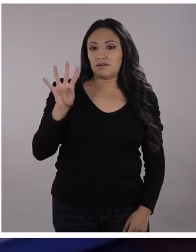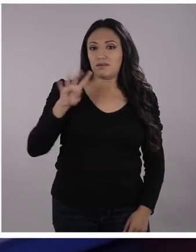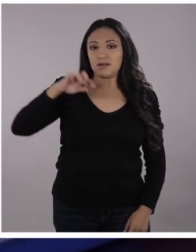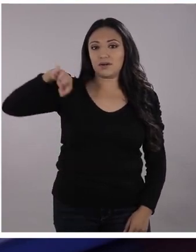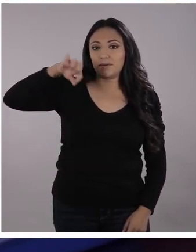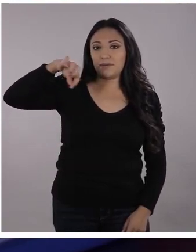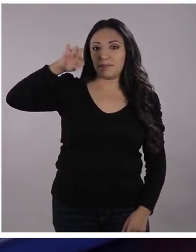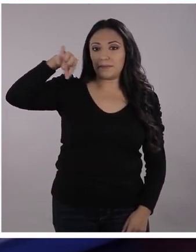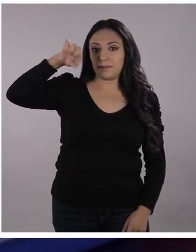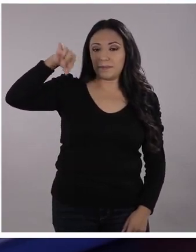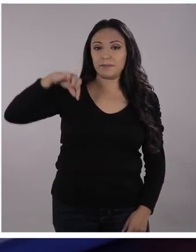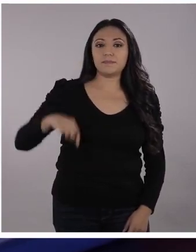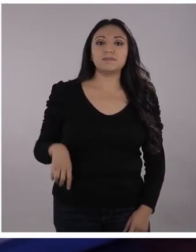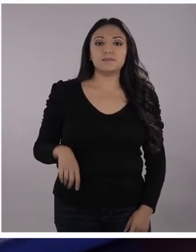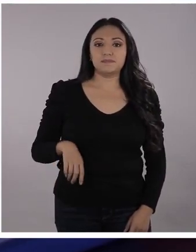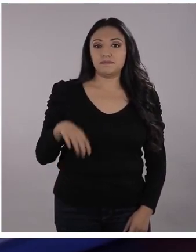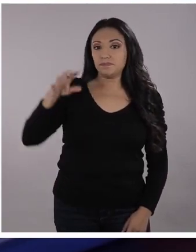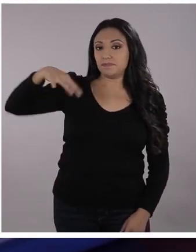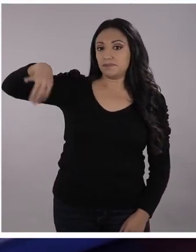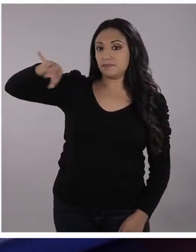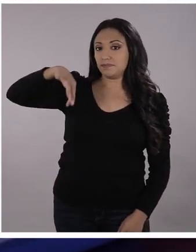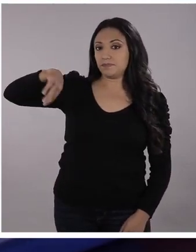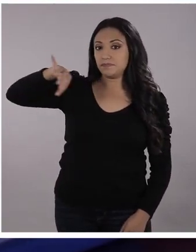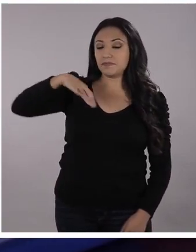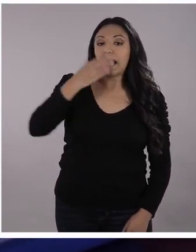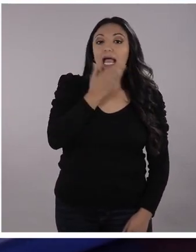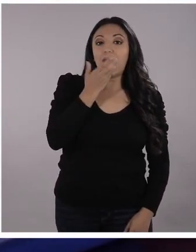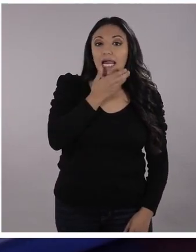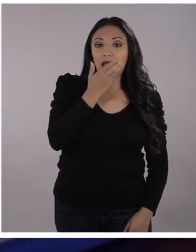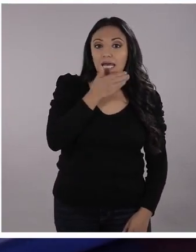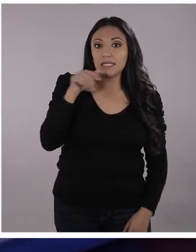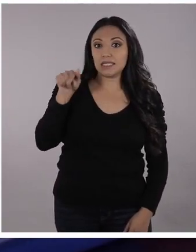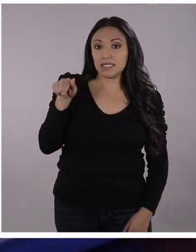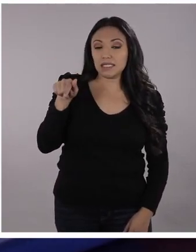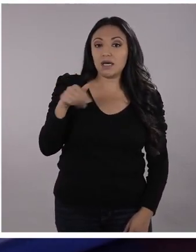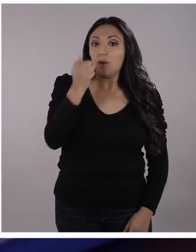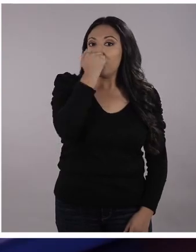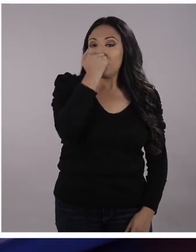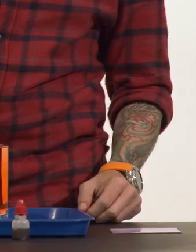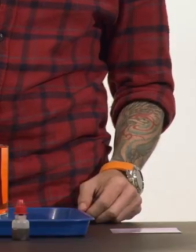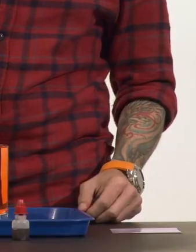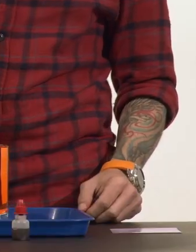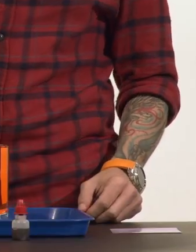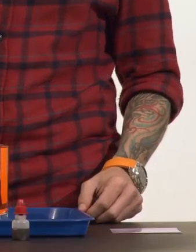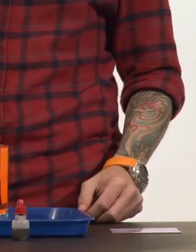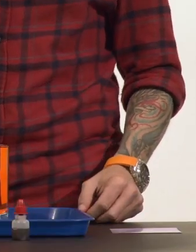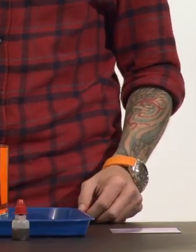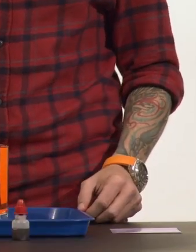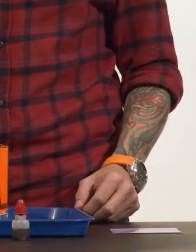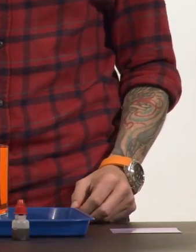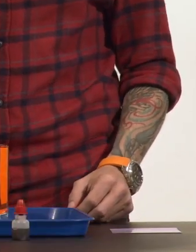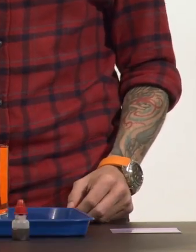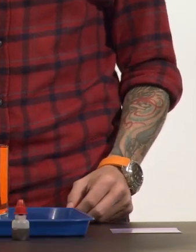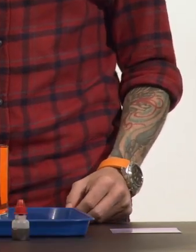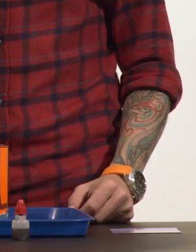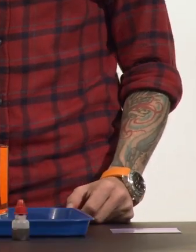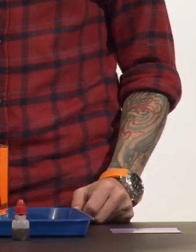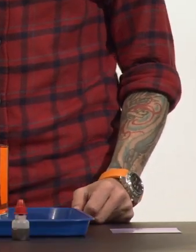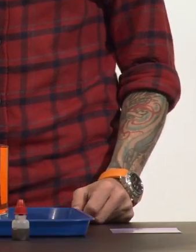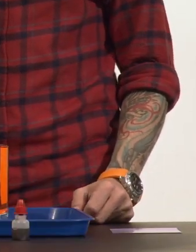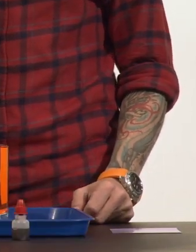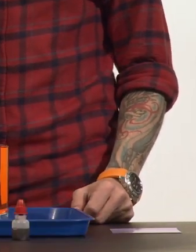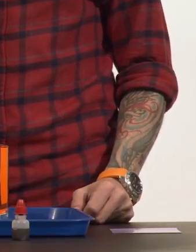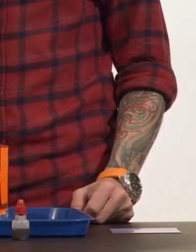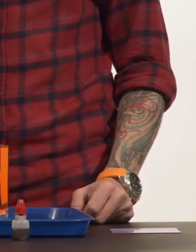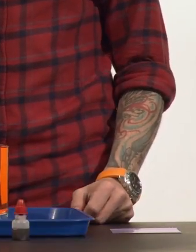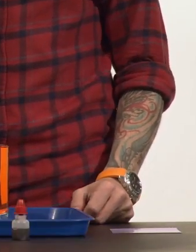ponerle como cuatro, profe. Bueno, mezclala. Vamos ahí. Recuerden, es el color rojo agua caliente y el color